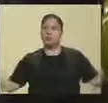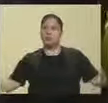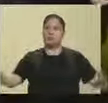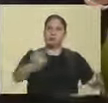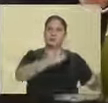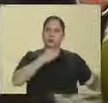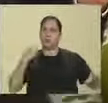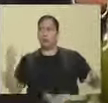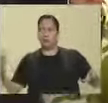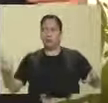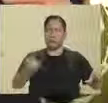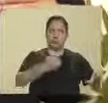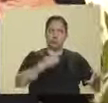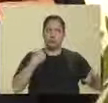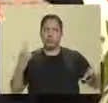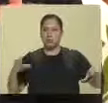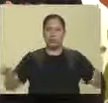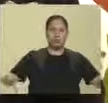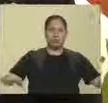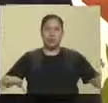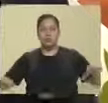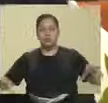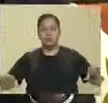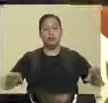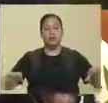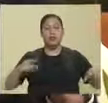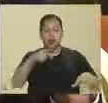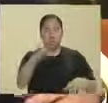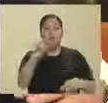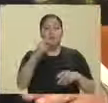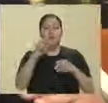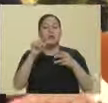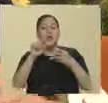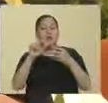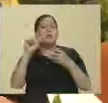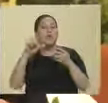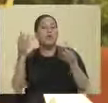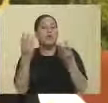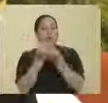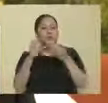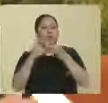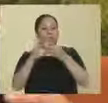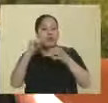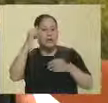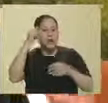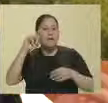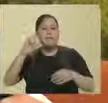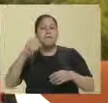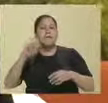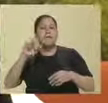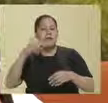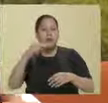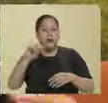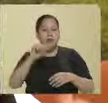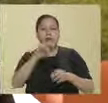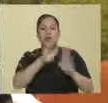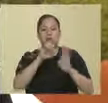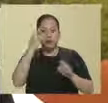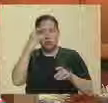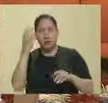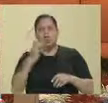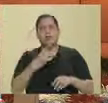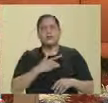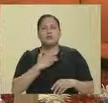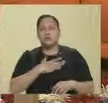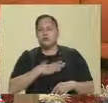le da vueltas y esto es una variante de migraña. O se pueden presentar, por ejemplo, vómitos, que se llama vómito paroxístico,